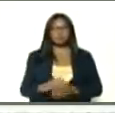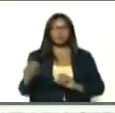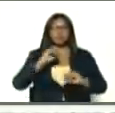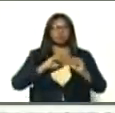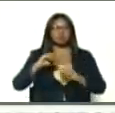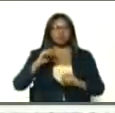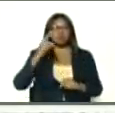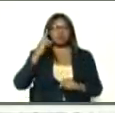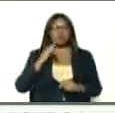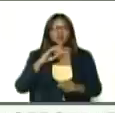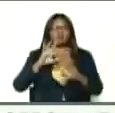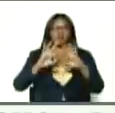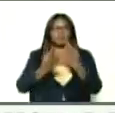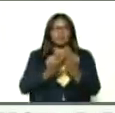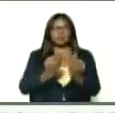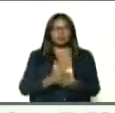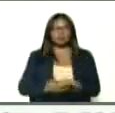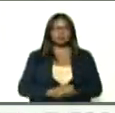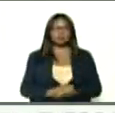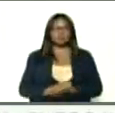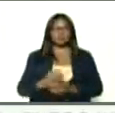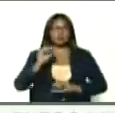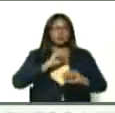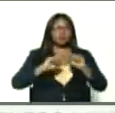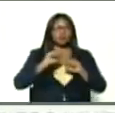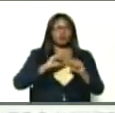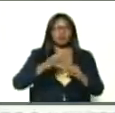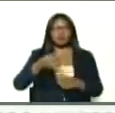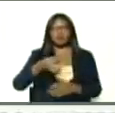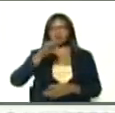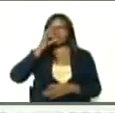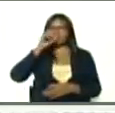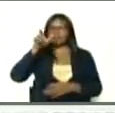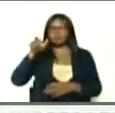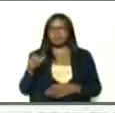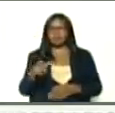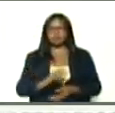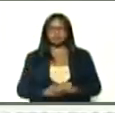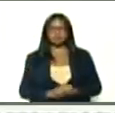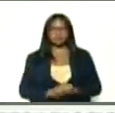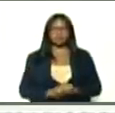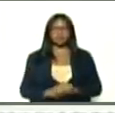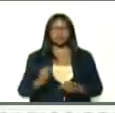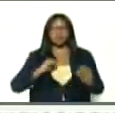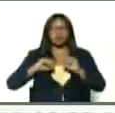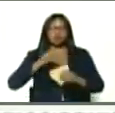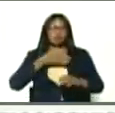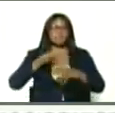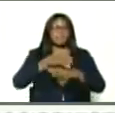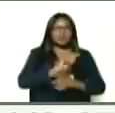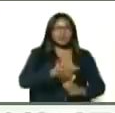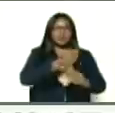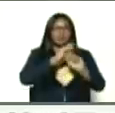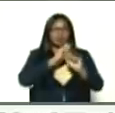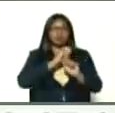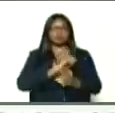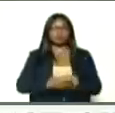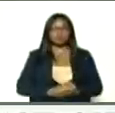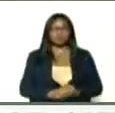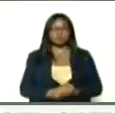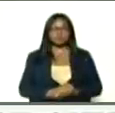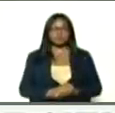bolivariano de familias, movimientos de cafeteros, movimientos de pescadores, y pescadores, acuicultores,